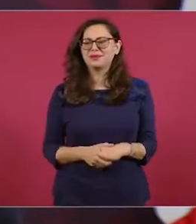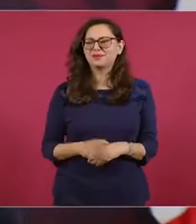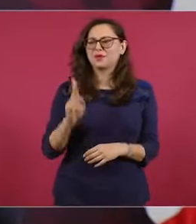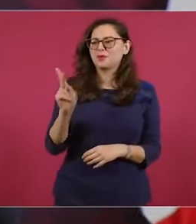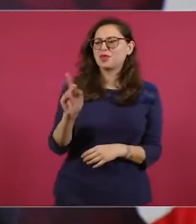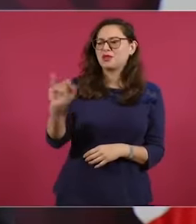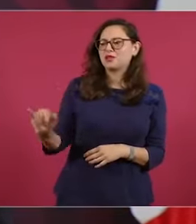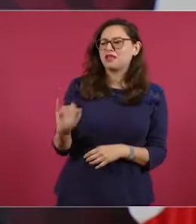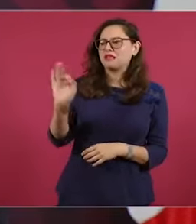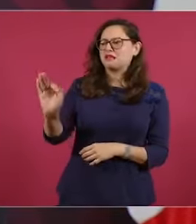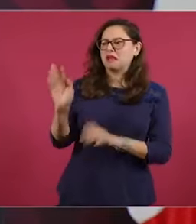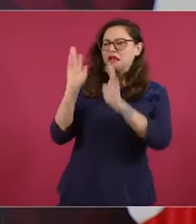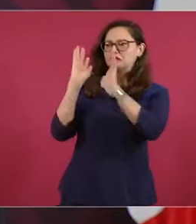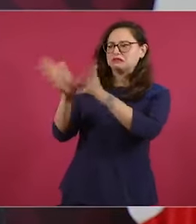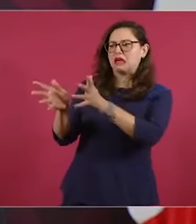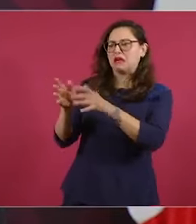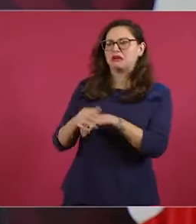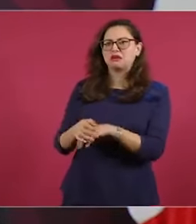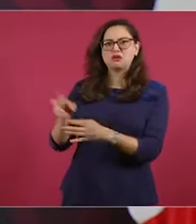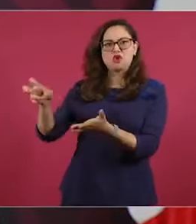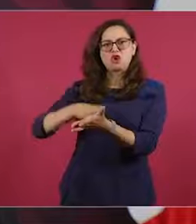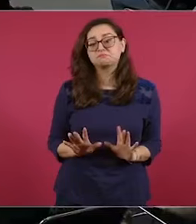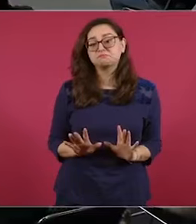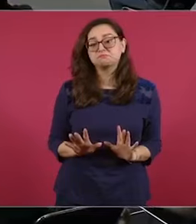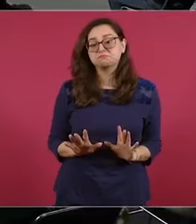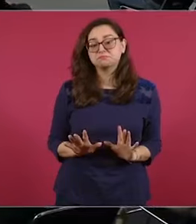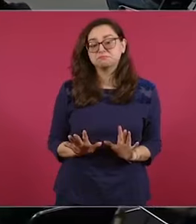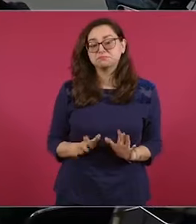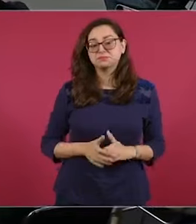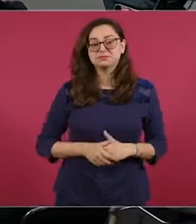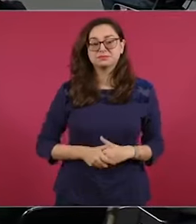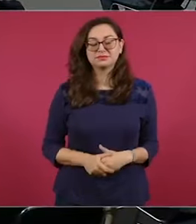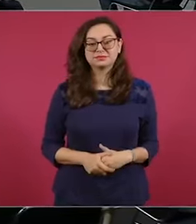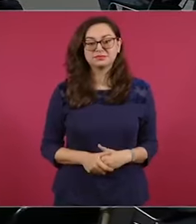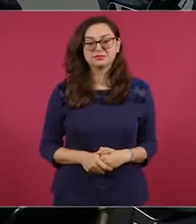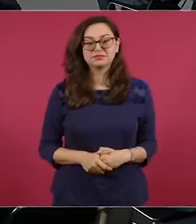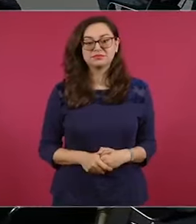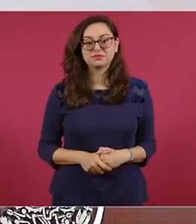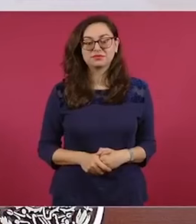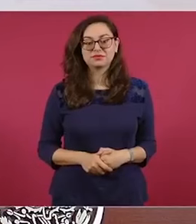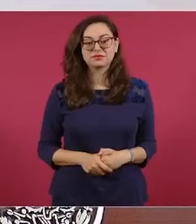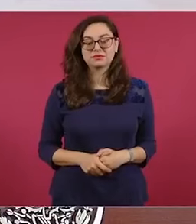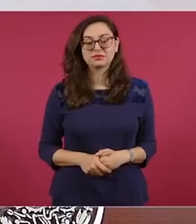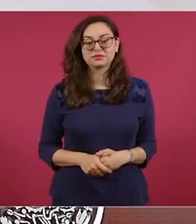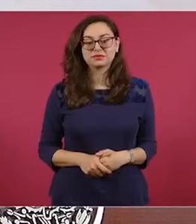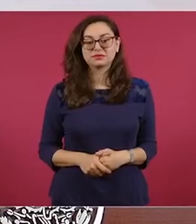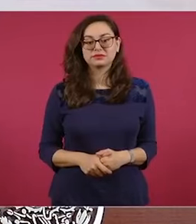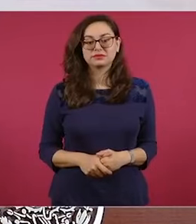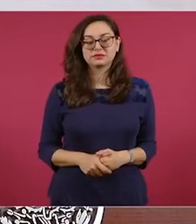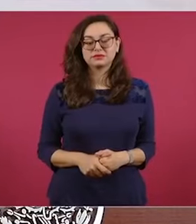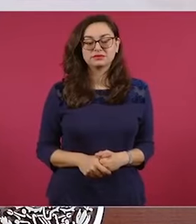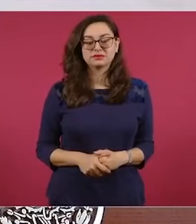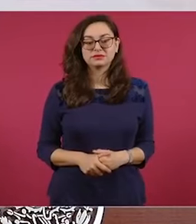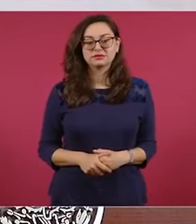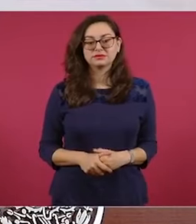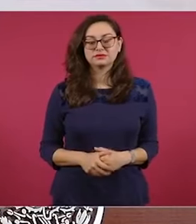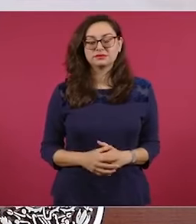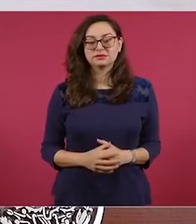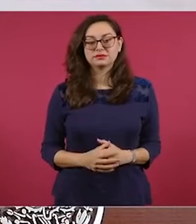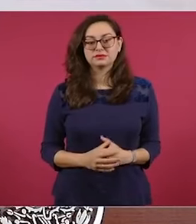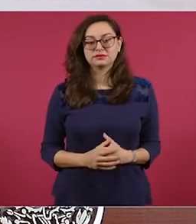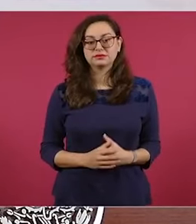sin modificación? ¿Qué les